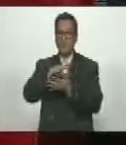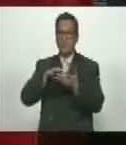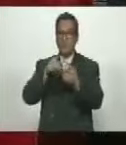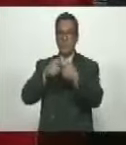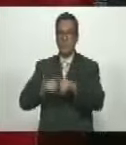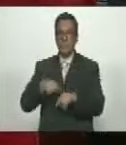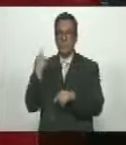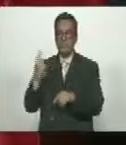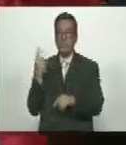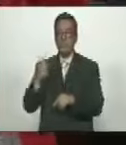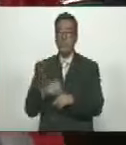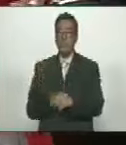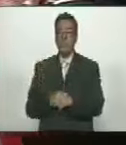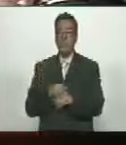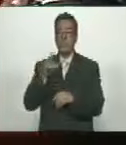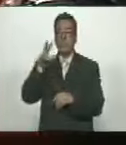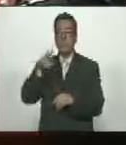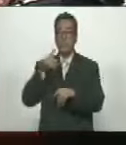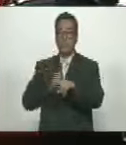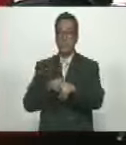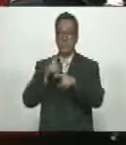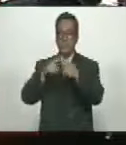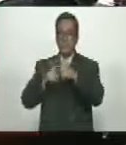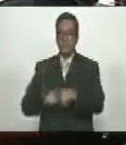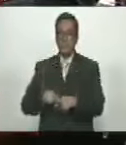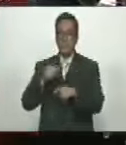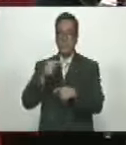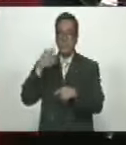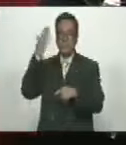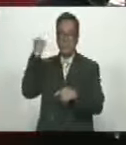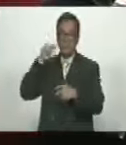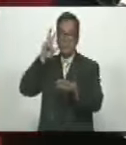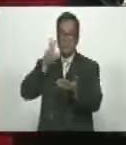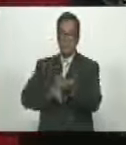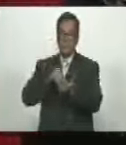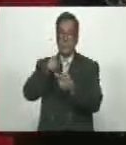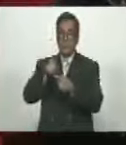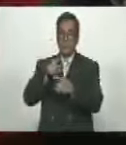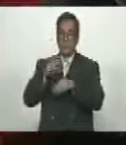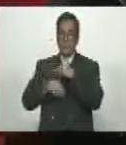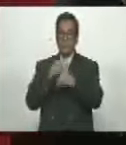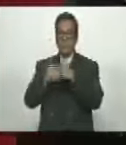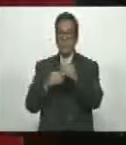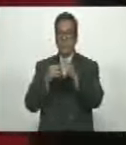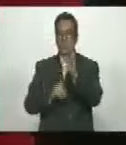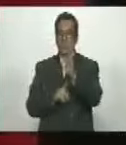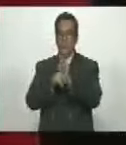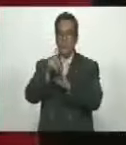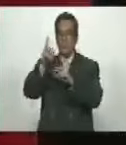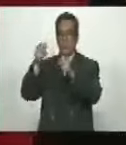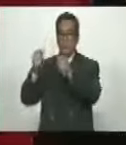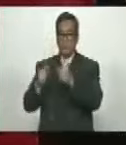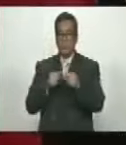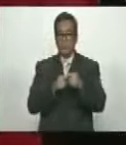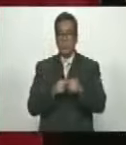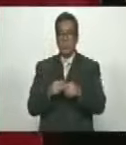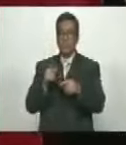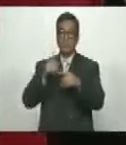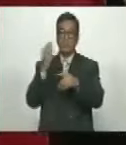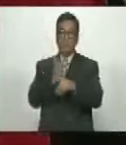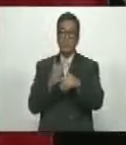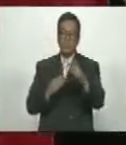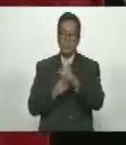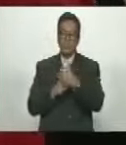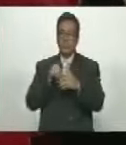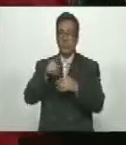presupuesto nada más? por supuesto que este presupuesto como los pasados que aprobamos van a acelerar el crecimiento de la economía con sanciones